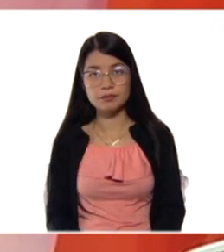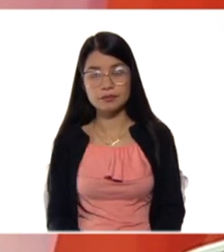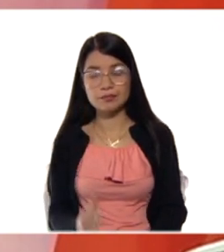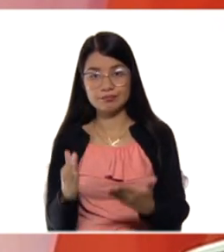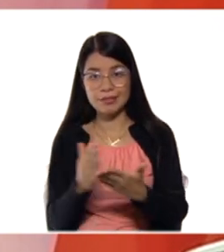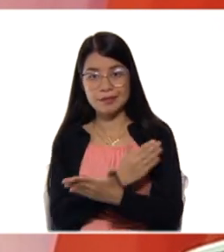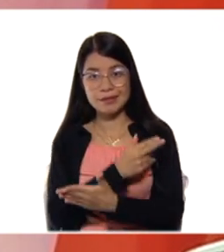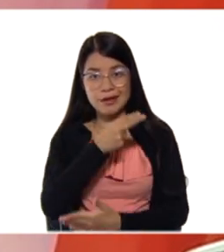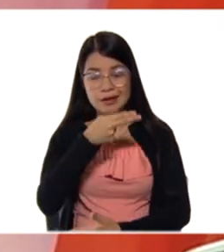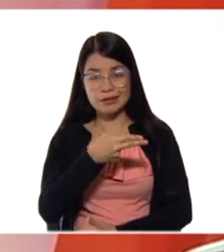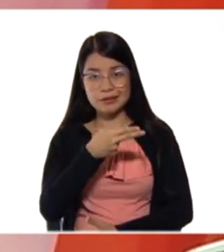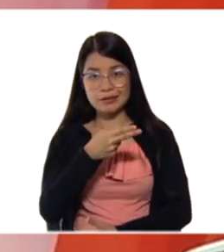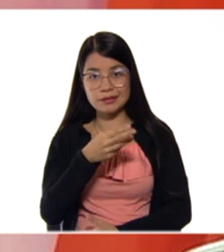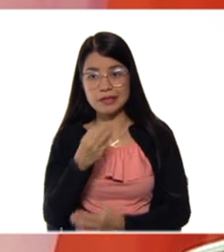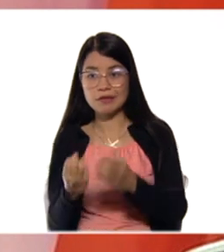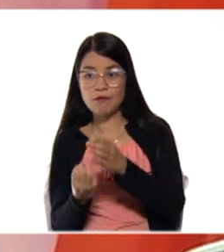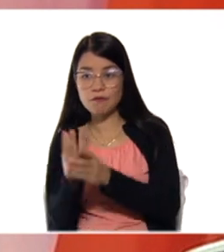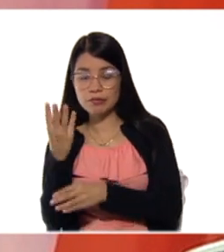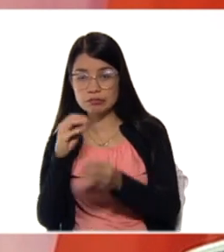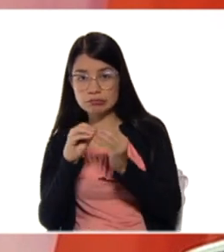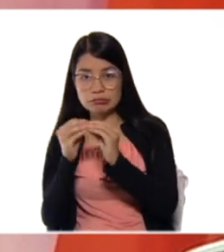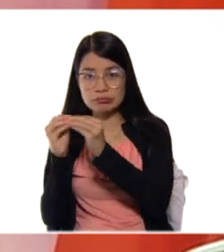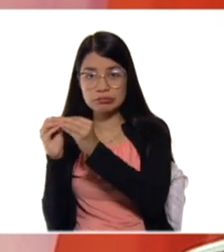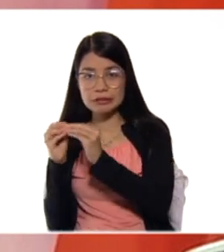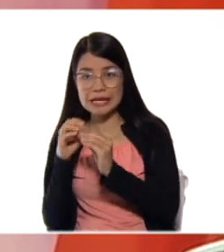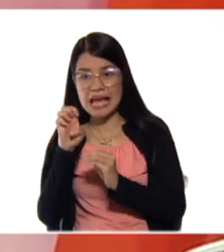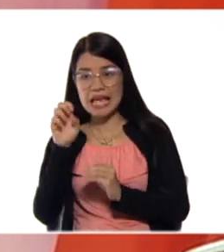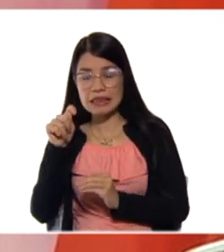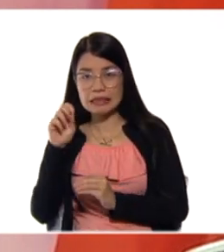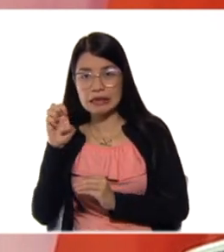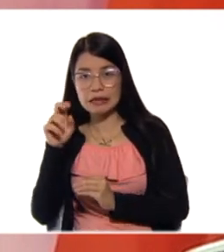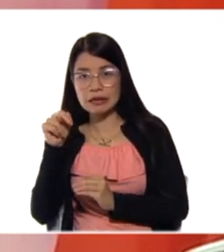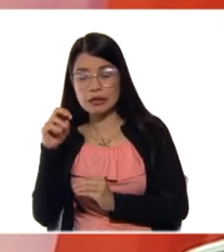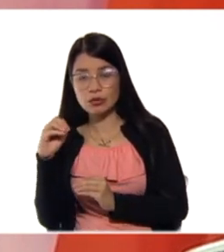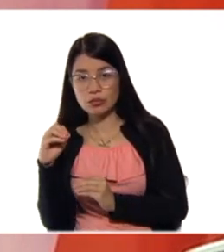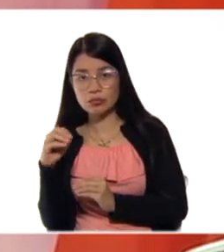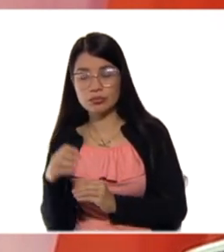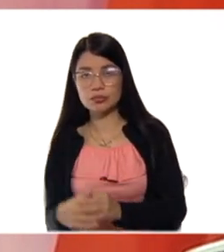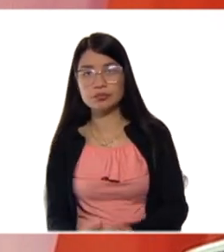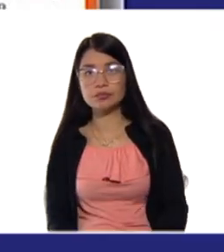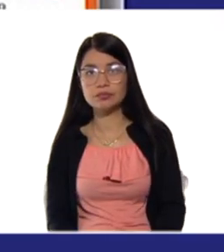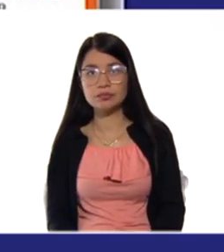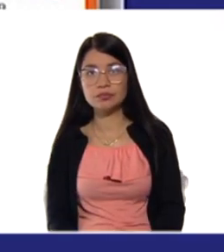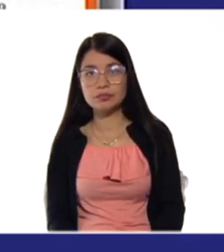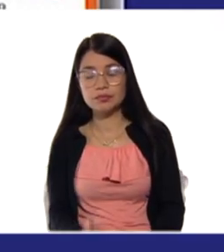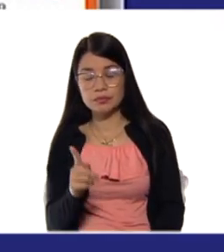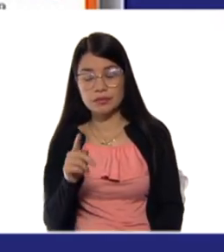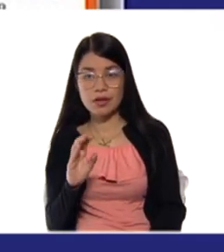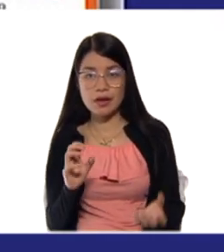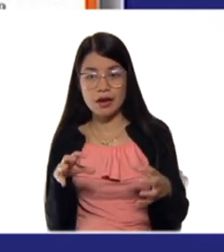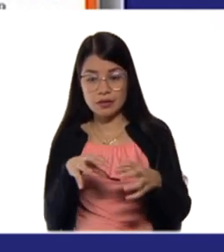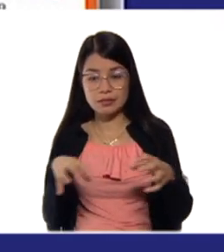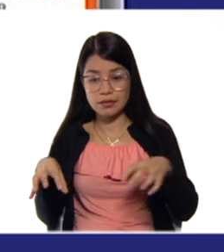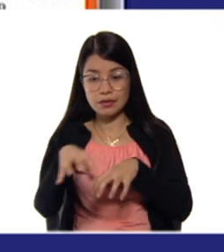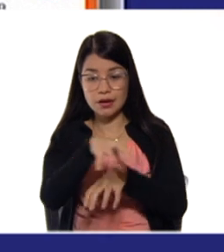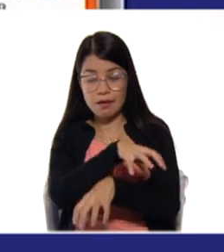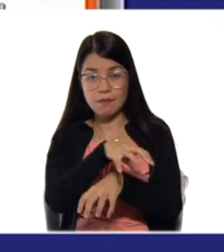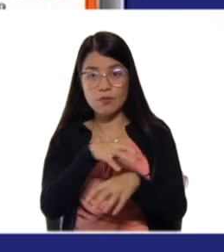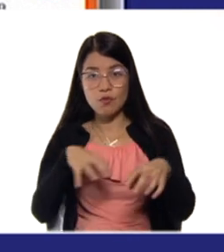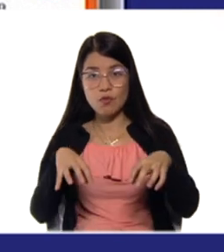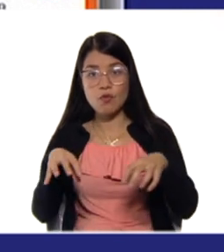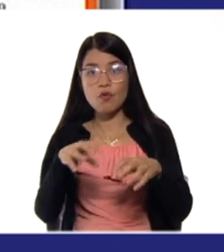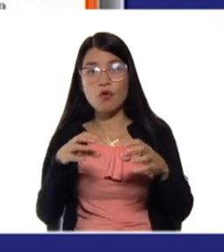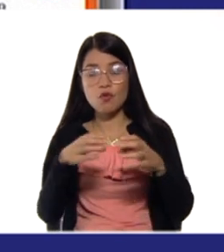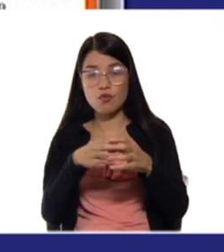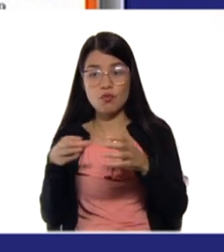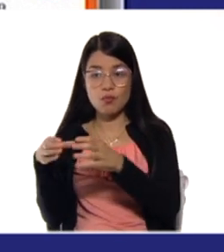el eteno, más al agua. La transposición, que es intercambio de grupos, y la reacción redox, que aquí la tenemos